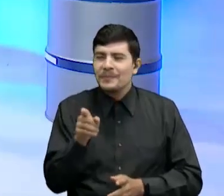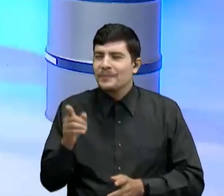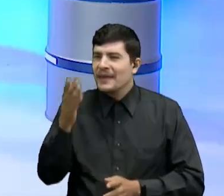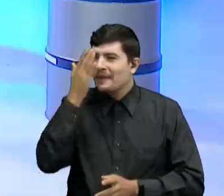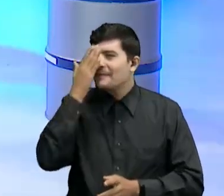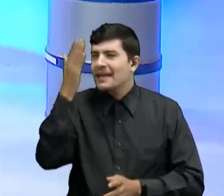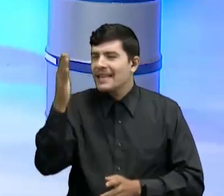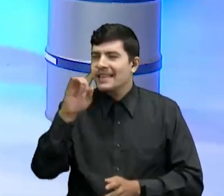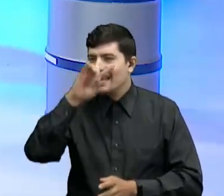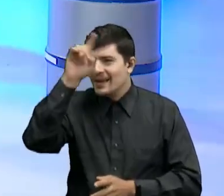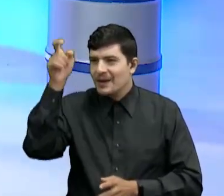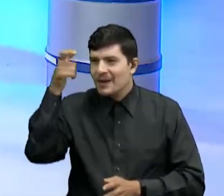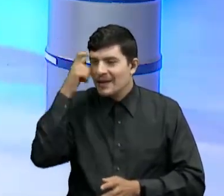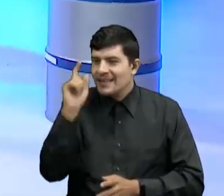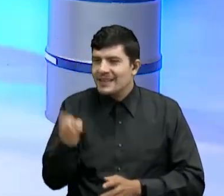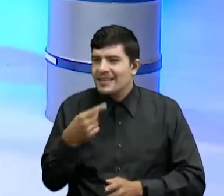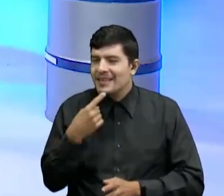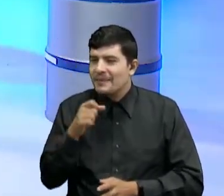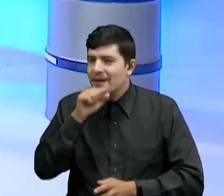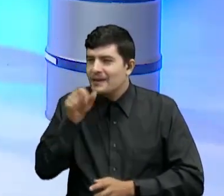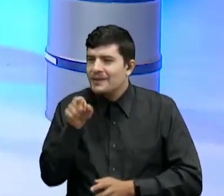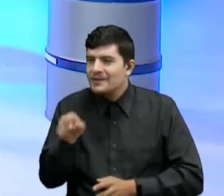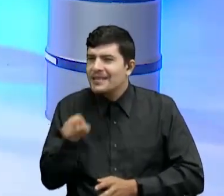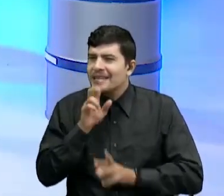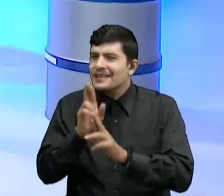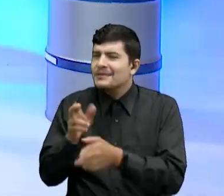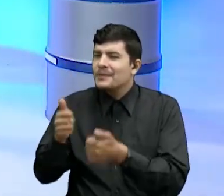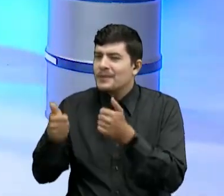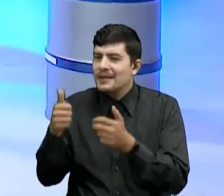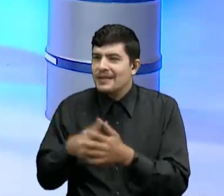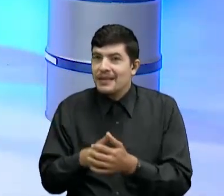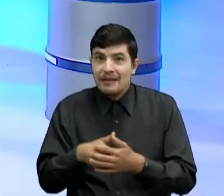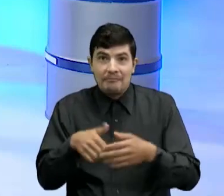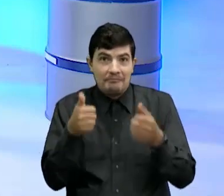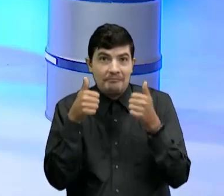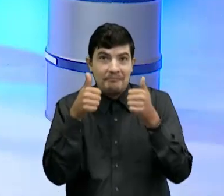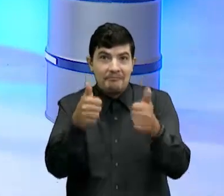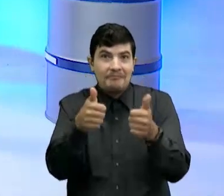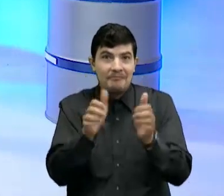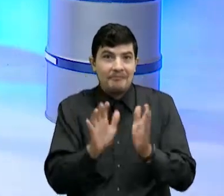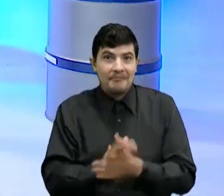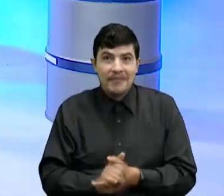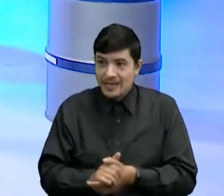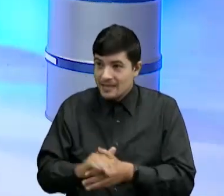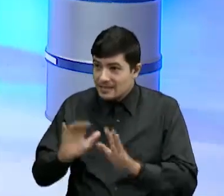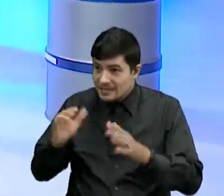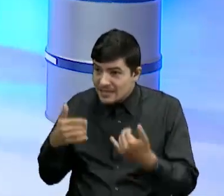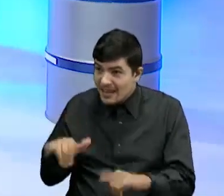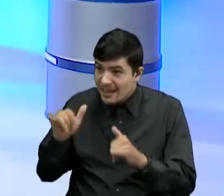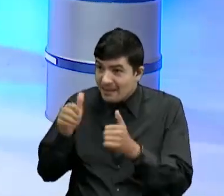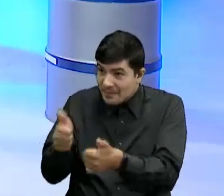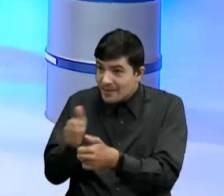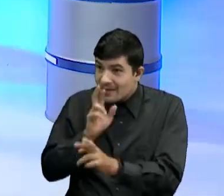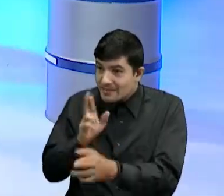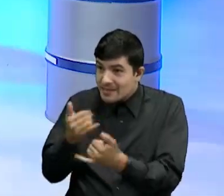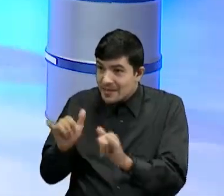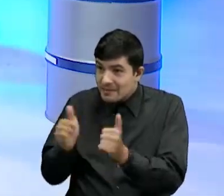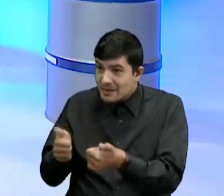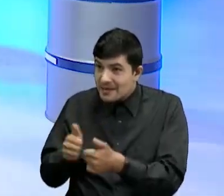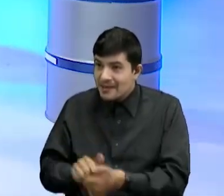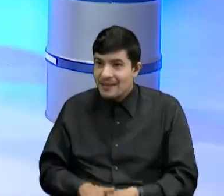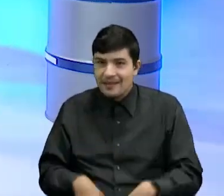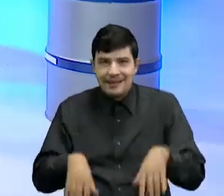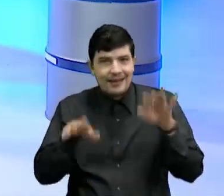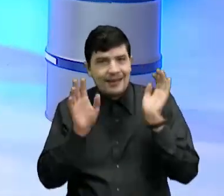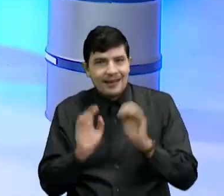pregunta ¿Qué tal te parece presente profe? ¿Tú qué le vas a decir? Bien ¿Bien así ya? Sí Ay